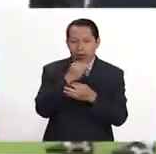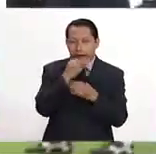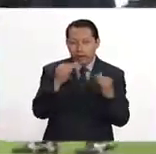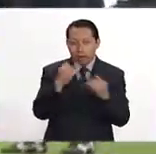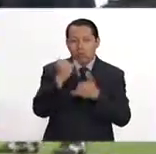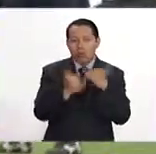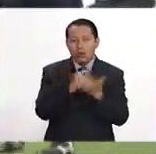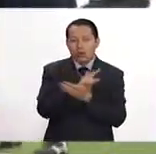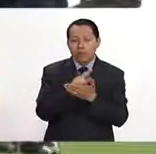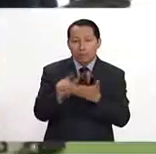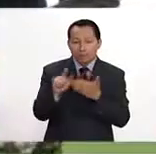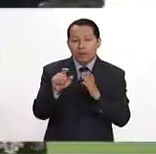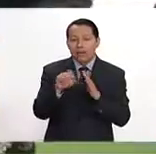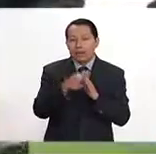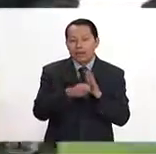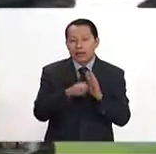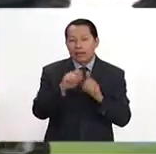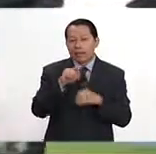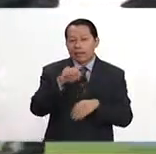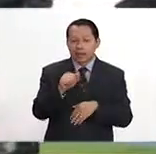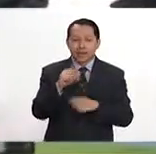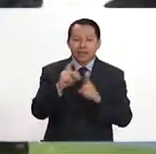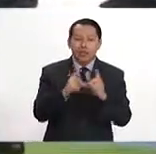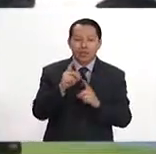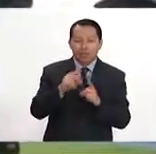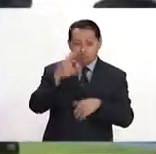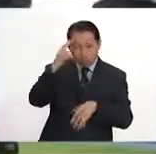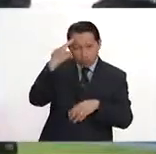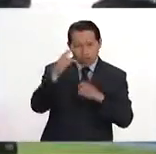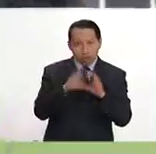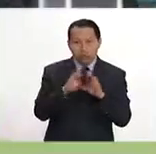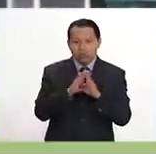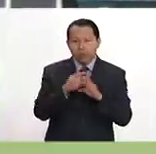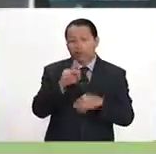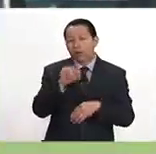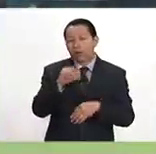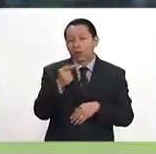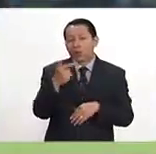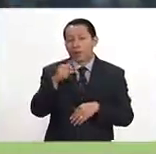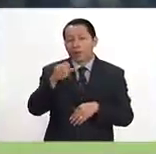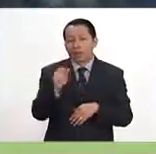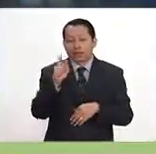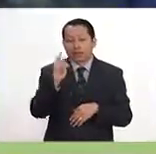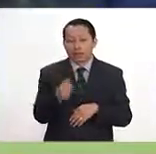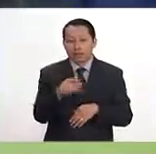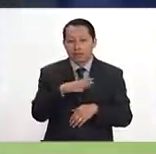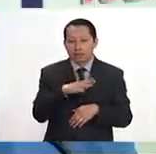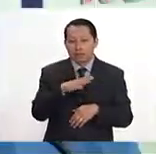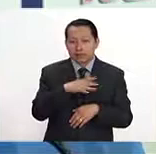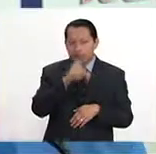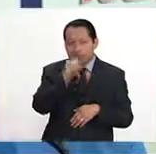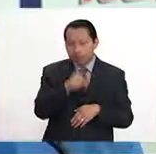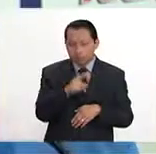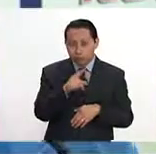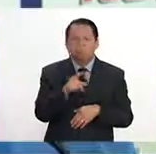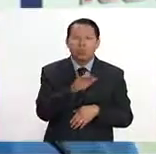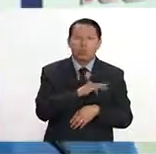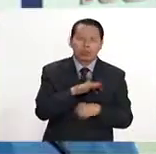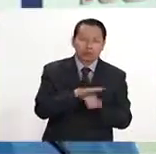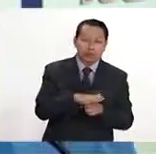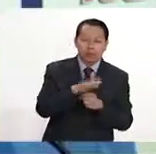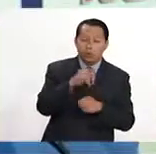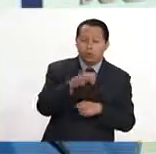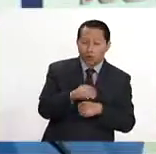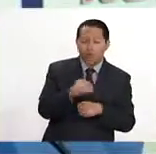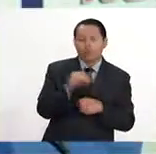juego limpio y ética deportiva. Hay que recordar también que Paco Gémez, después de la presión del mismo club y de otras personas,